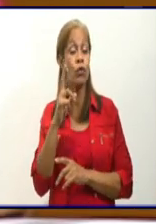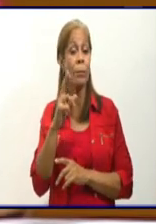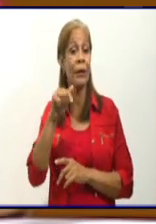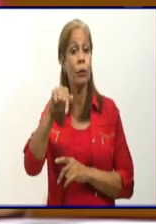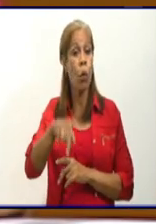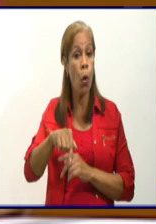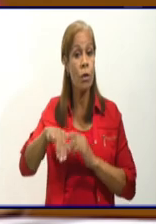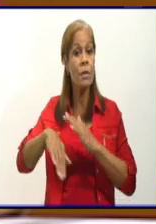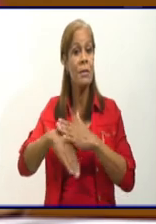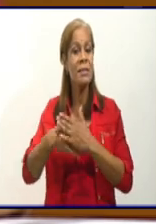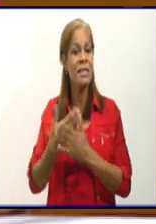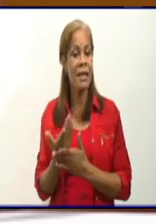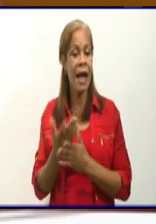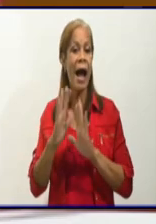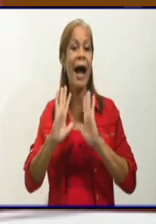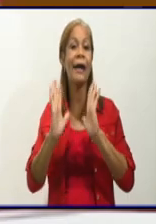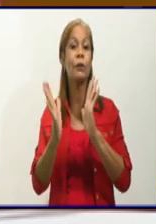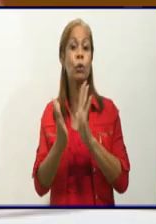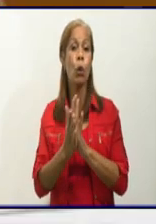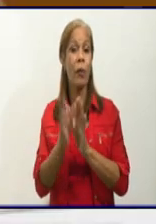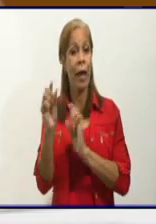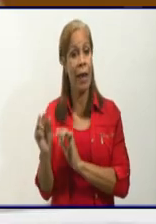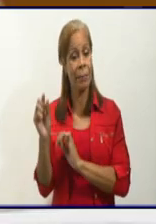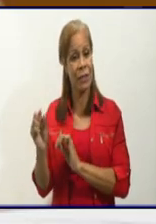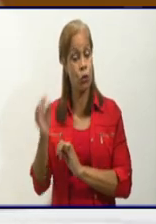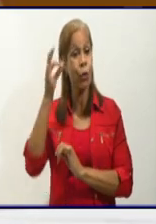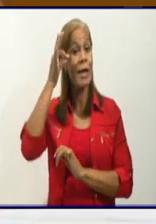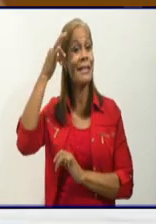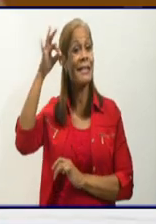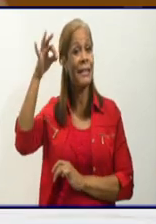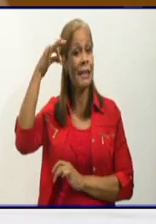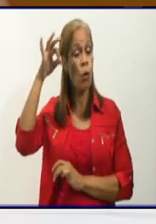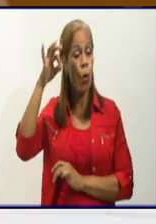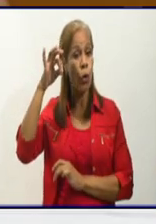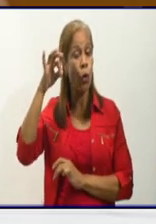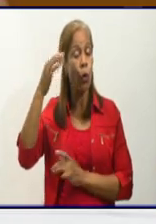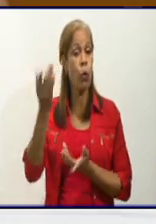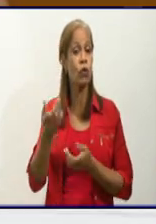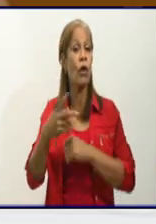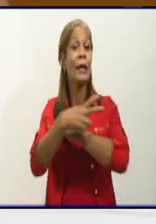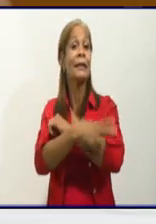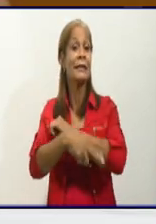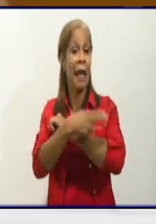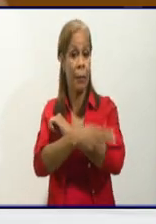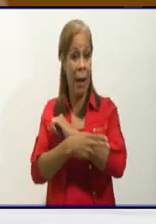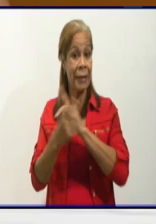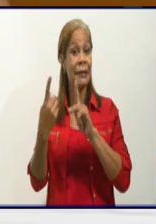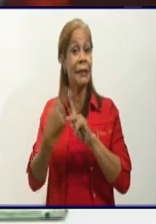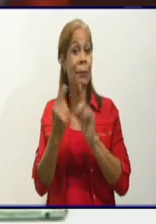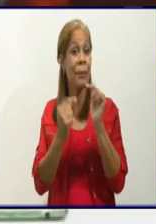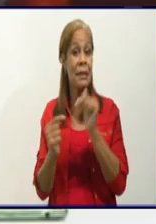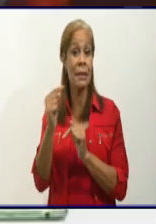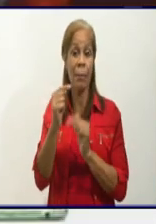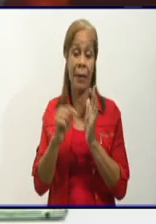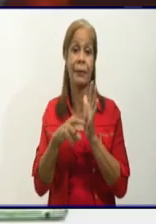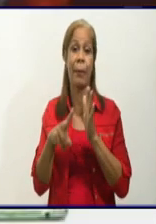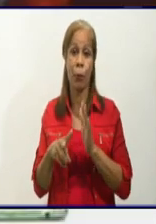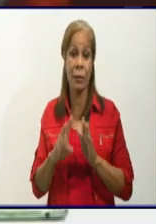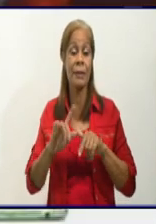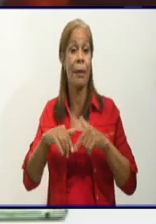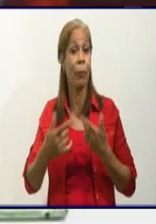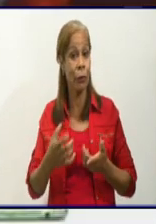día, a todos los psicólogos de la provincia y del país. Que han desempeñado, doctora, un papel fundamental en el